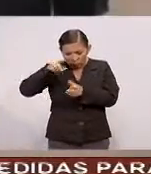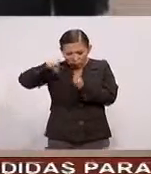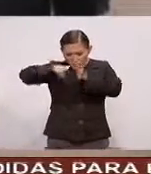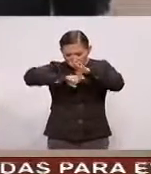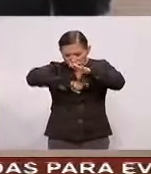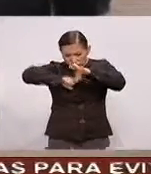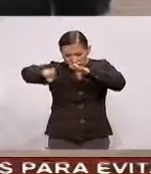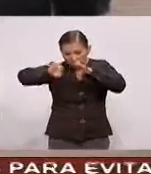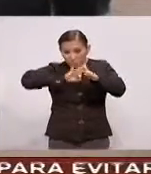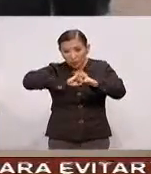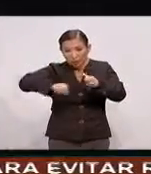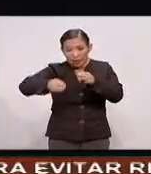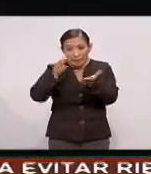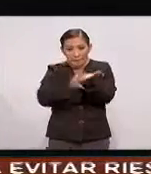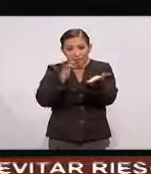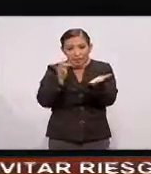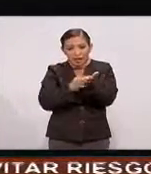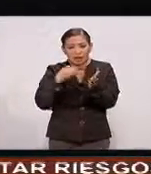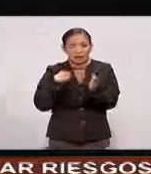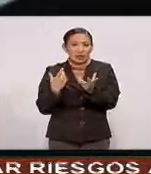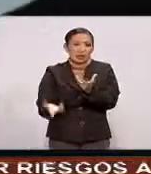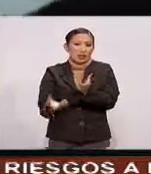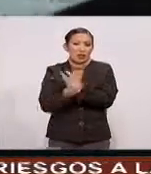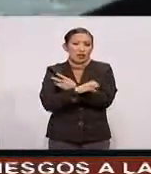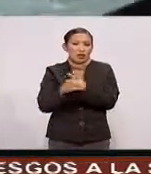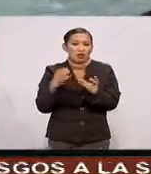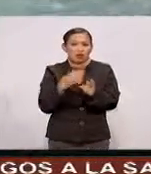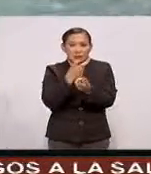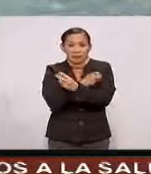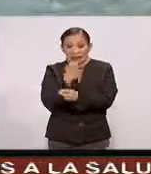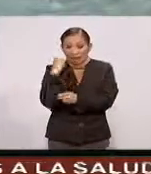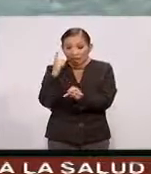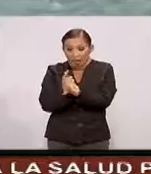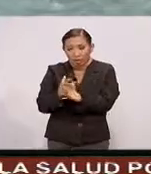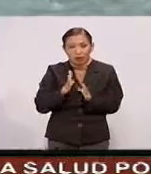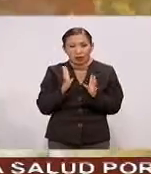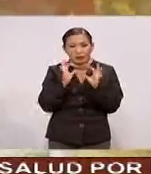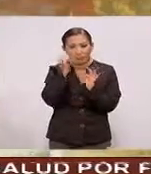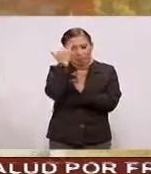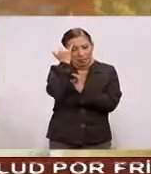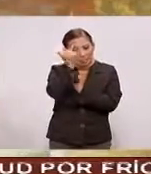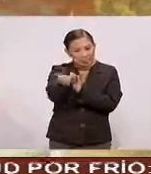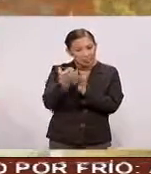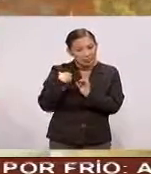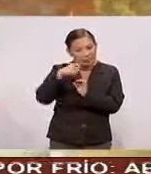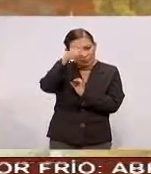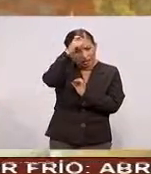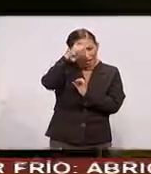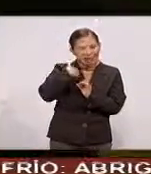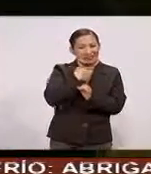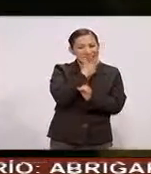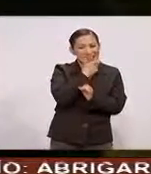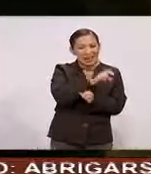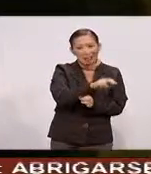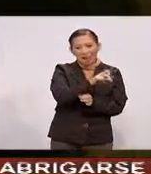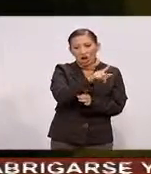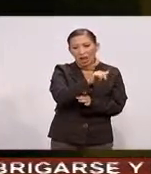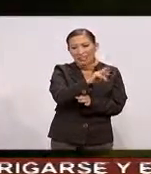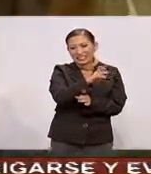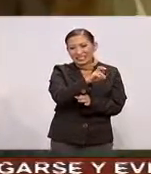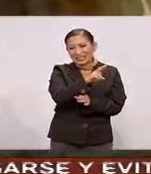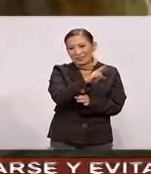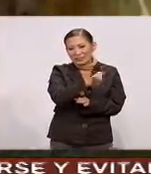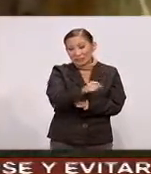Que podrían contener Metales y material orgánico Este hallazgo Confirma la hipótesis Del egiptólogo británico Nicolás Rips